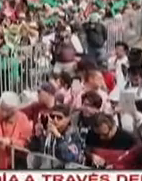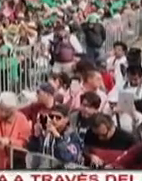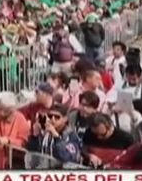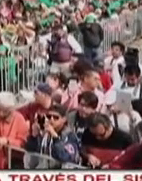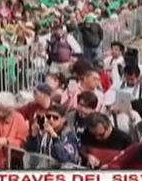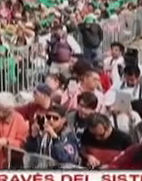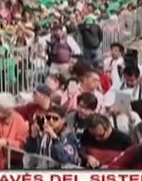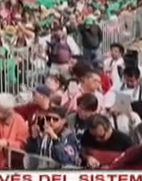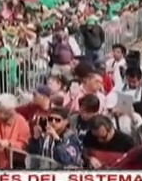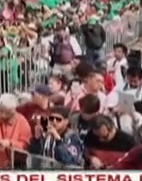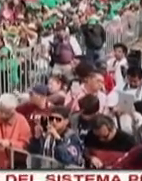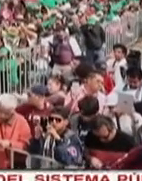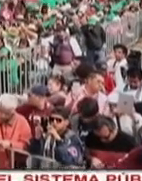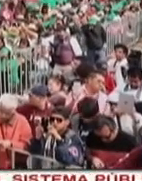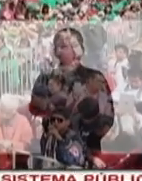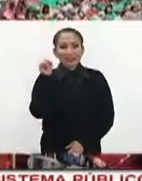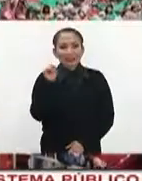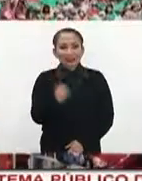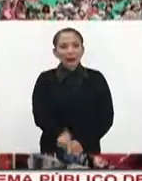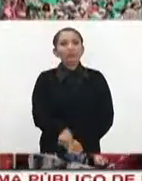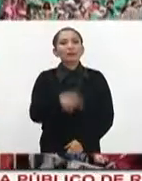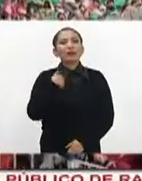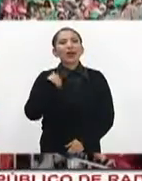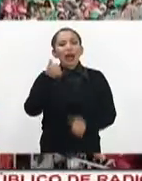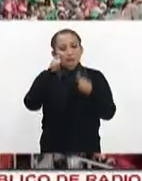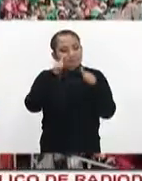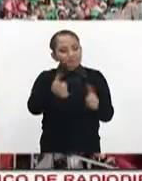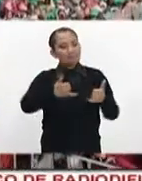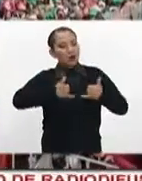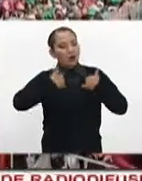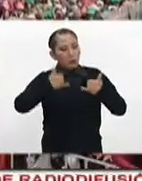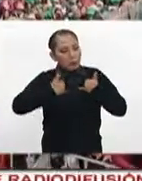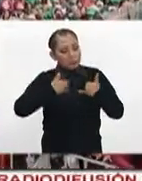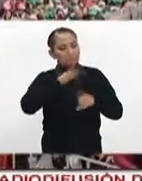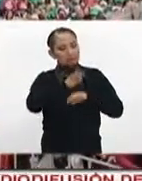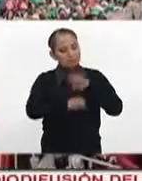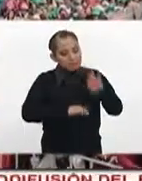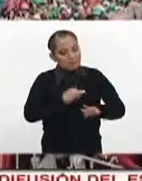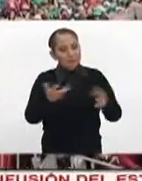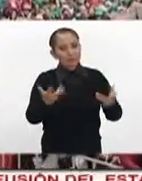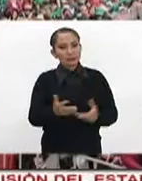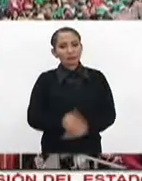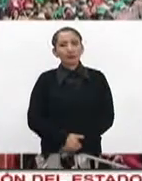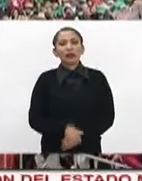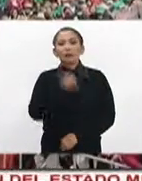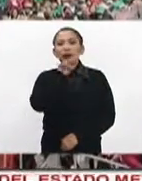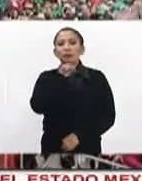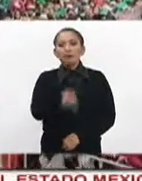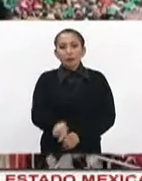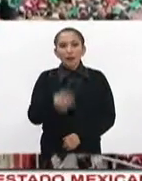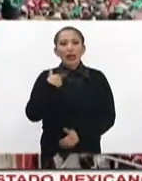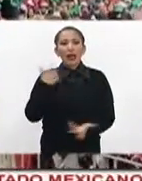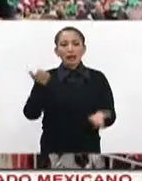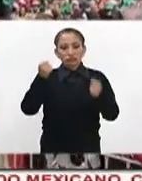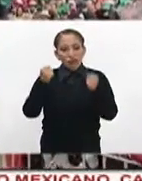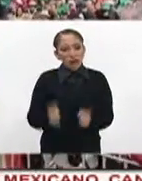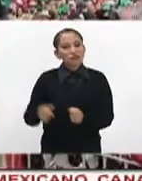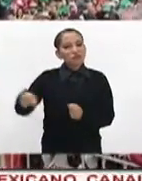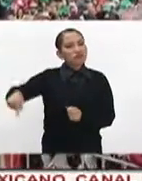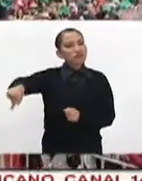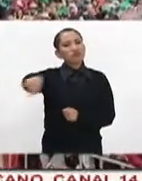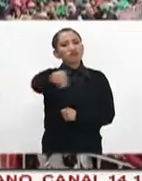Se va a atender a los jóvenes, que van a tener garantizado